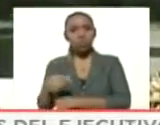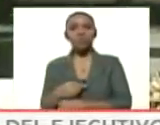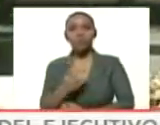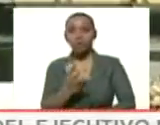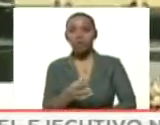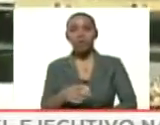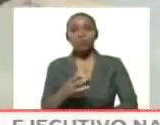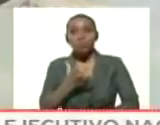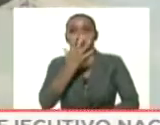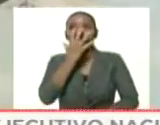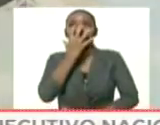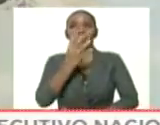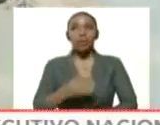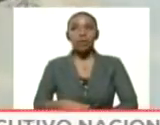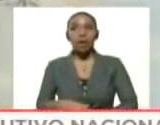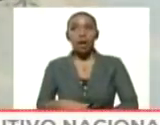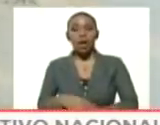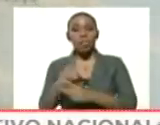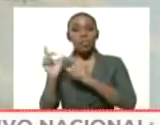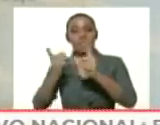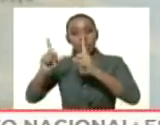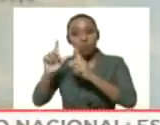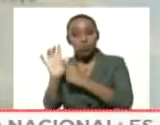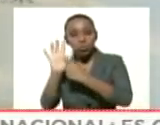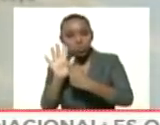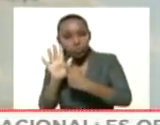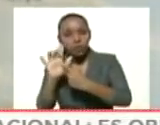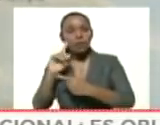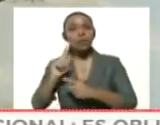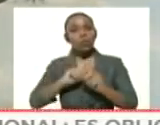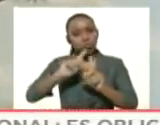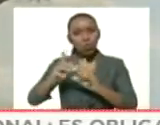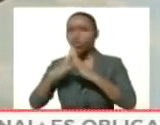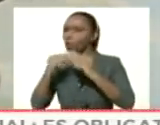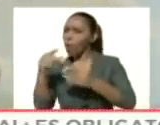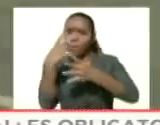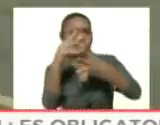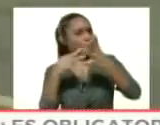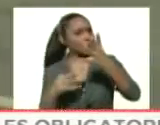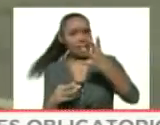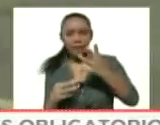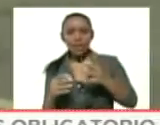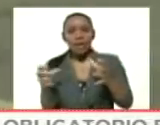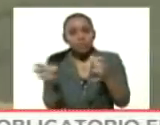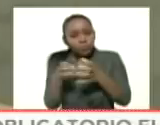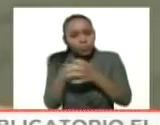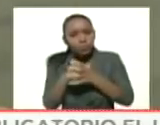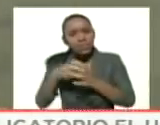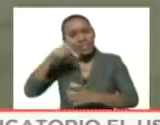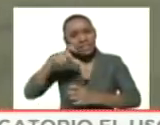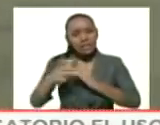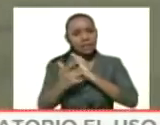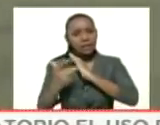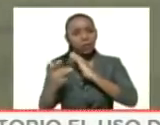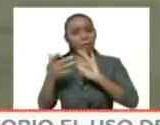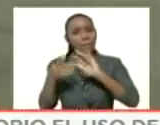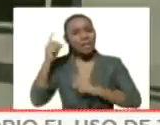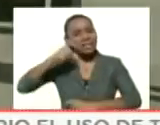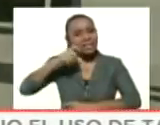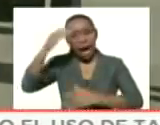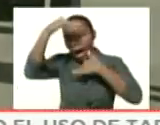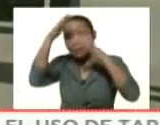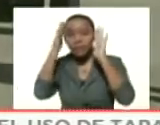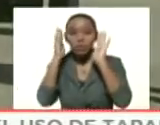respiradores, monitores, defibriladores, todos materiales y equipamiento que se necesita para la